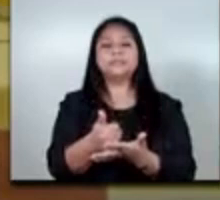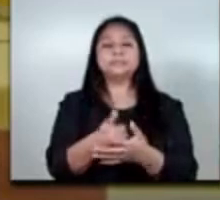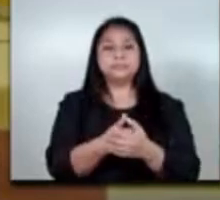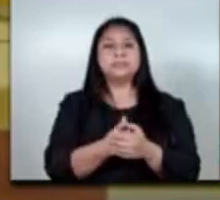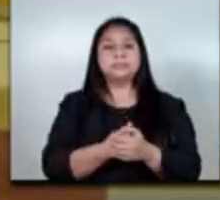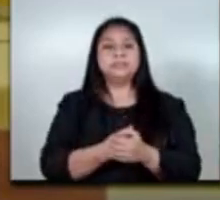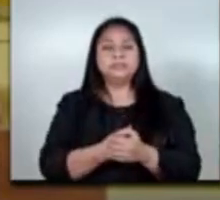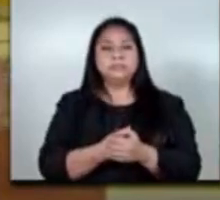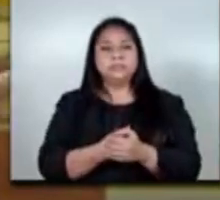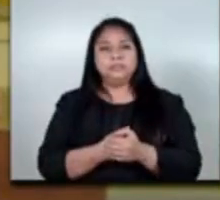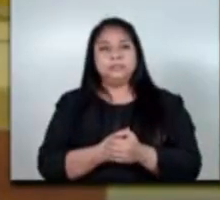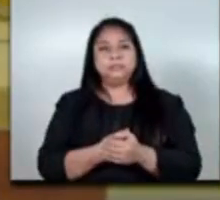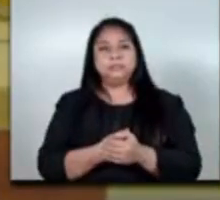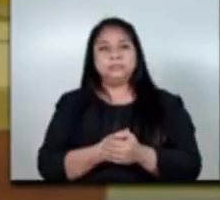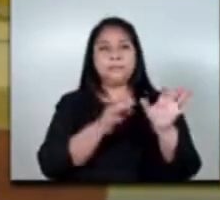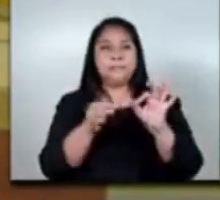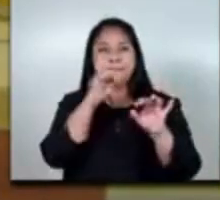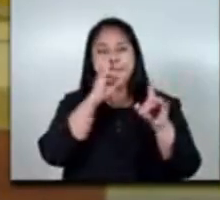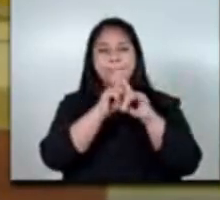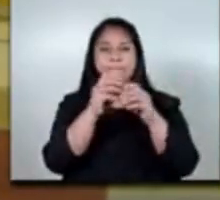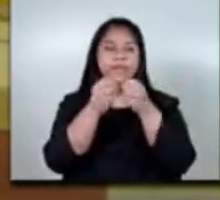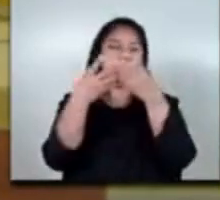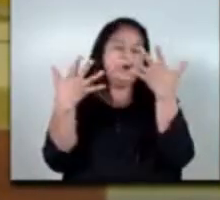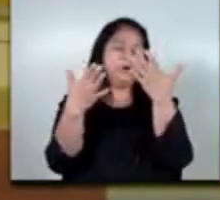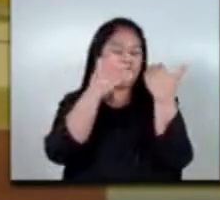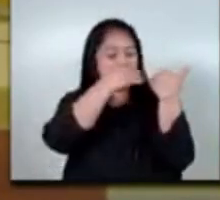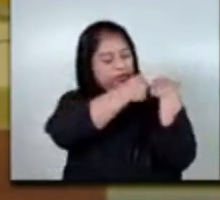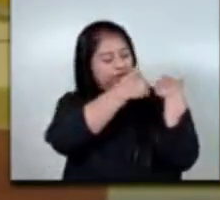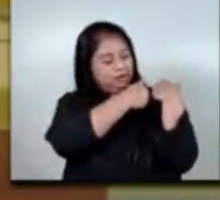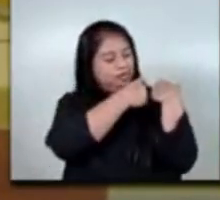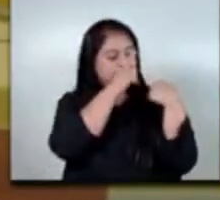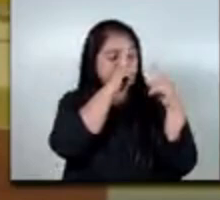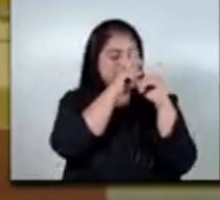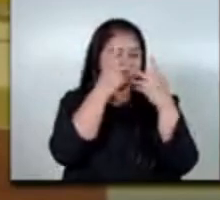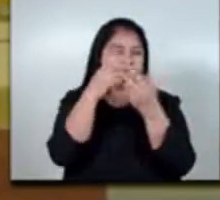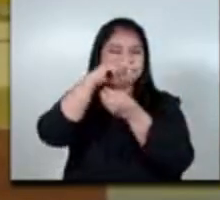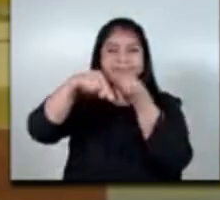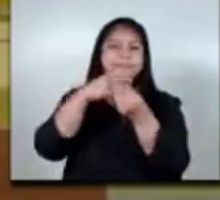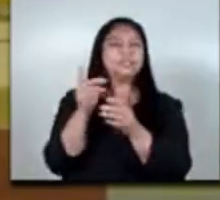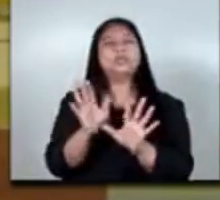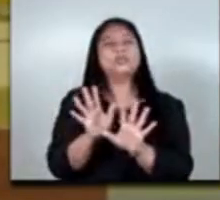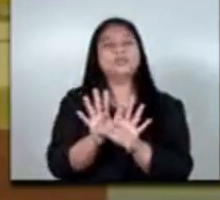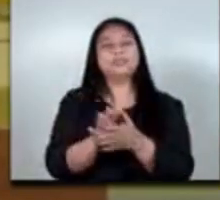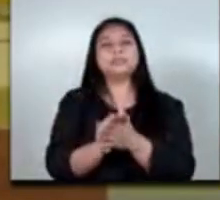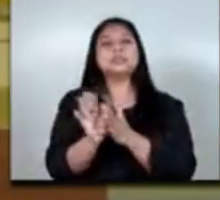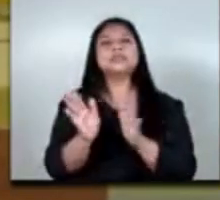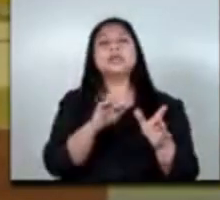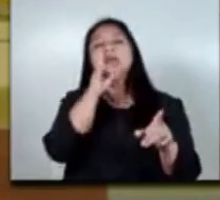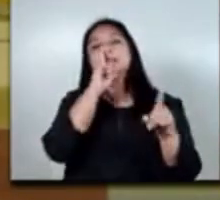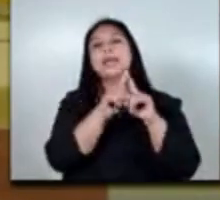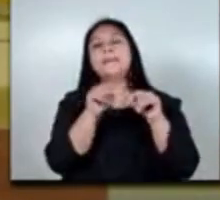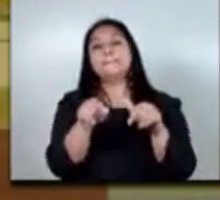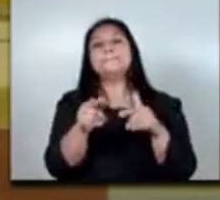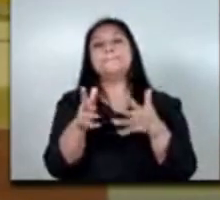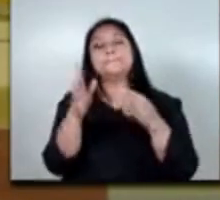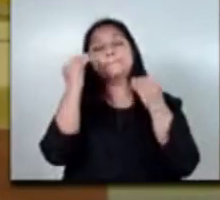o que por lo no sean tanta carga para su familia en fin yo quiero darle las gracias